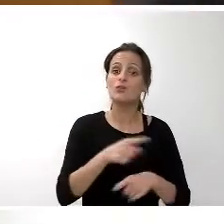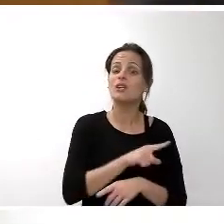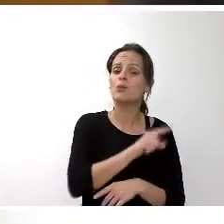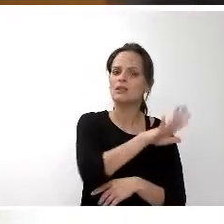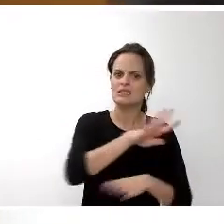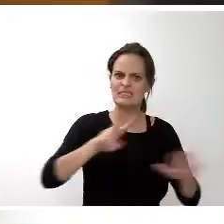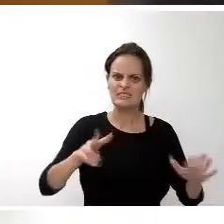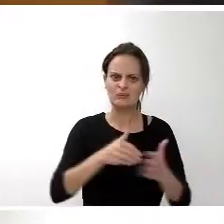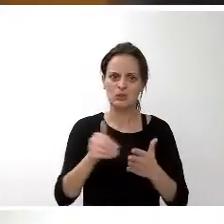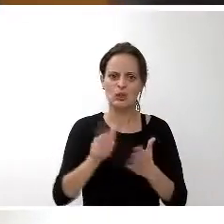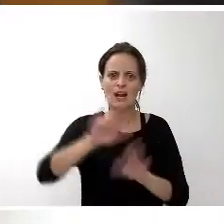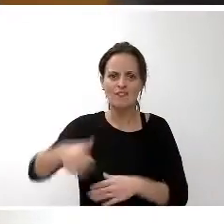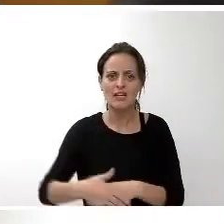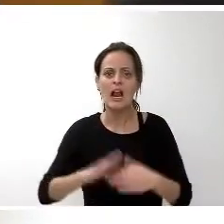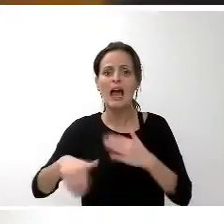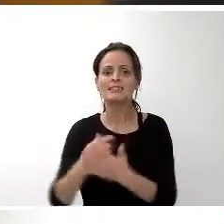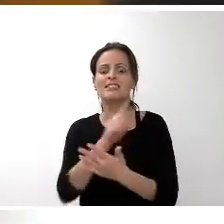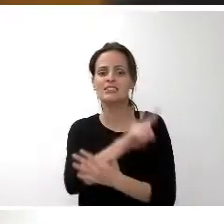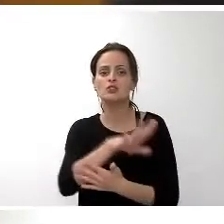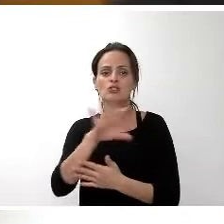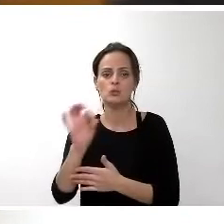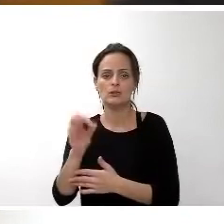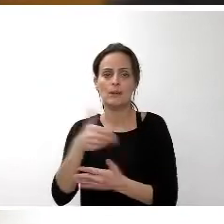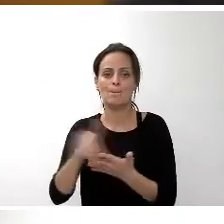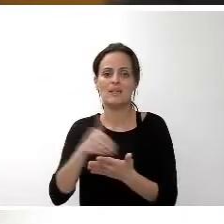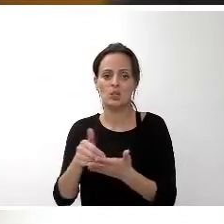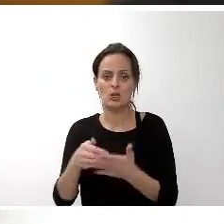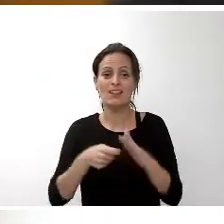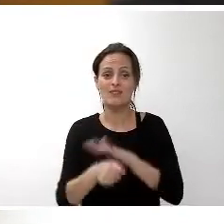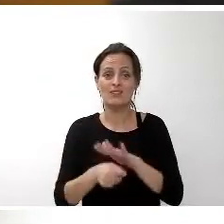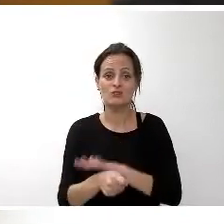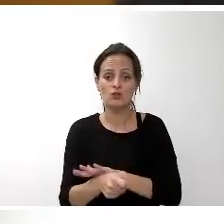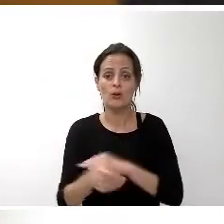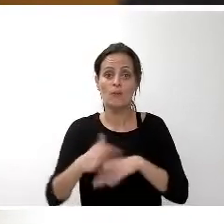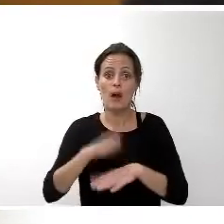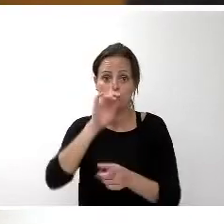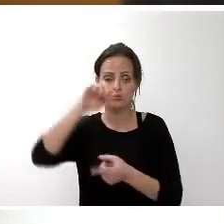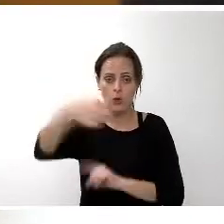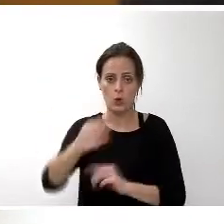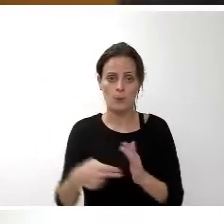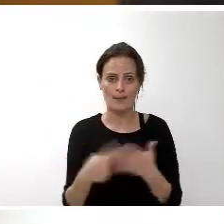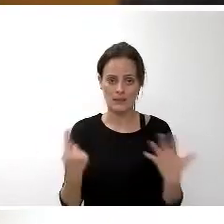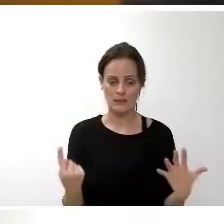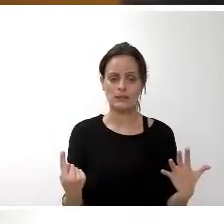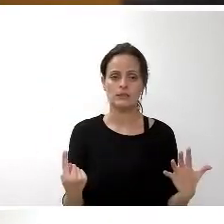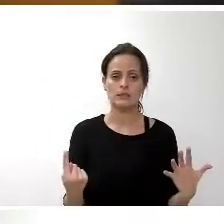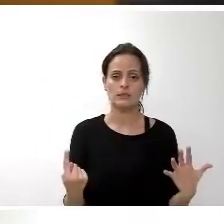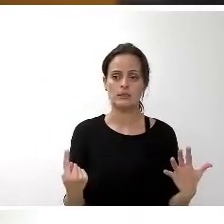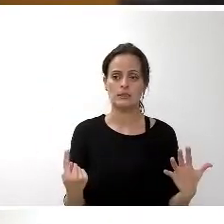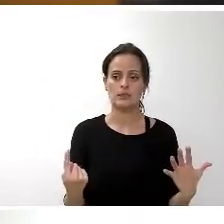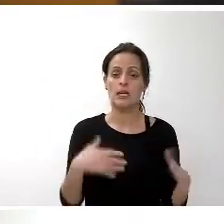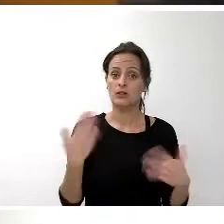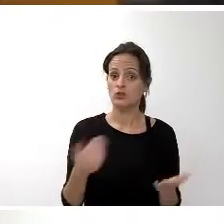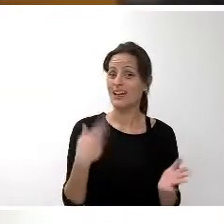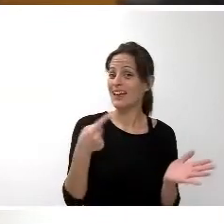consolidado, alcanza la cifra de 150 millones de inversión para el año 2016. El endeudamiento, como